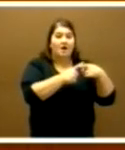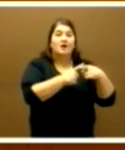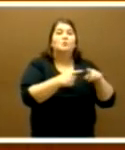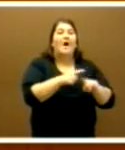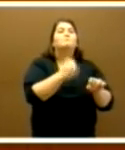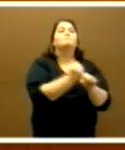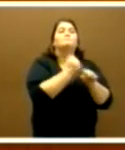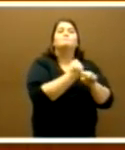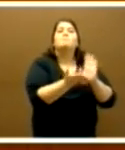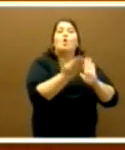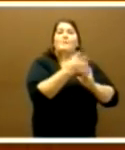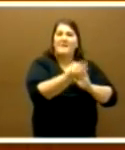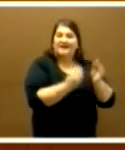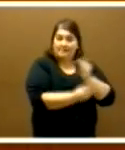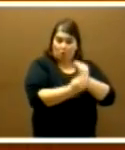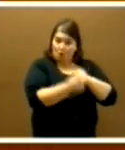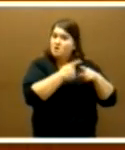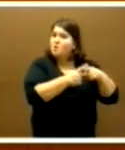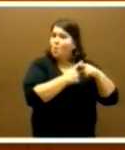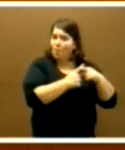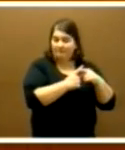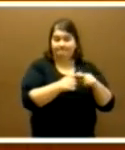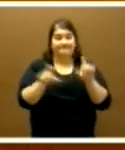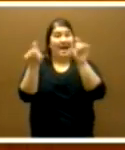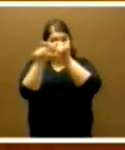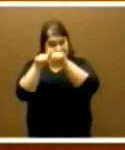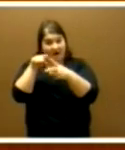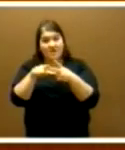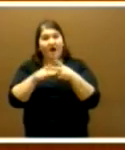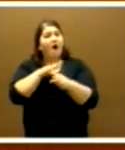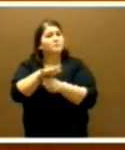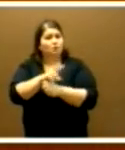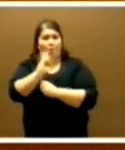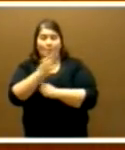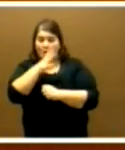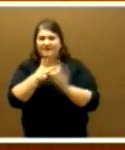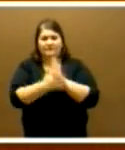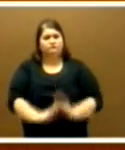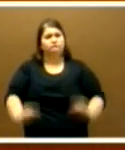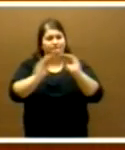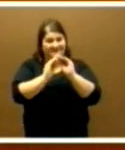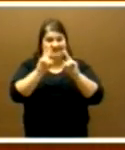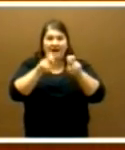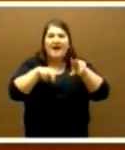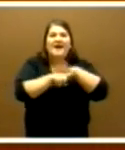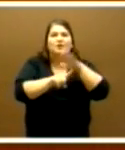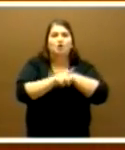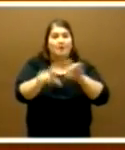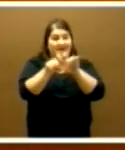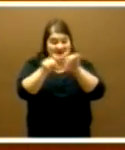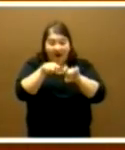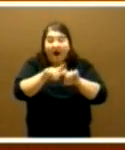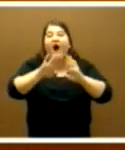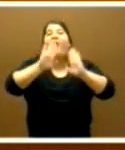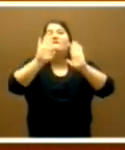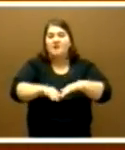igualitarias. En el empresarial, sabiendo que incorporar la conciliación como estrategia de gestión empresarial ayuda a mejorar